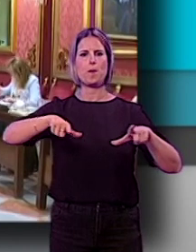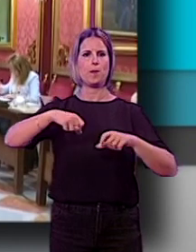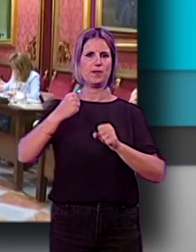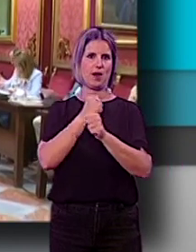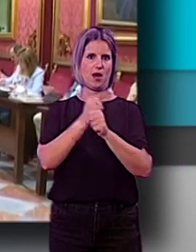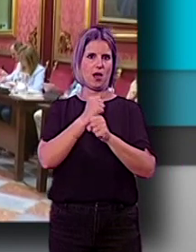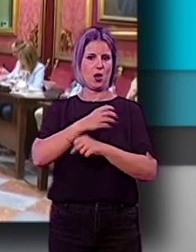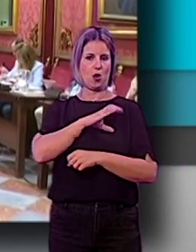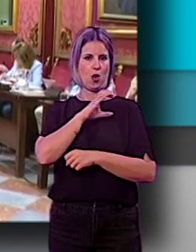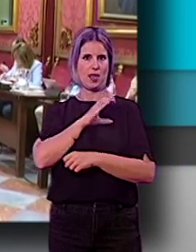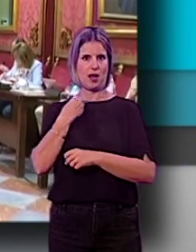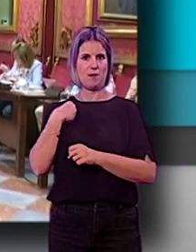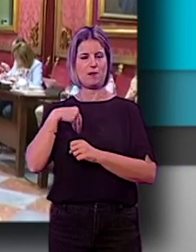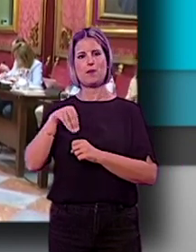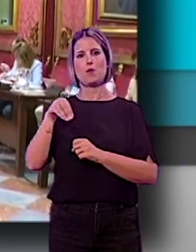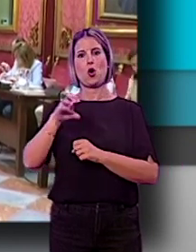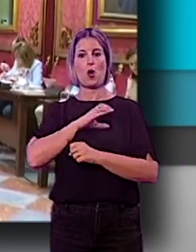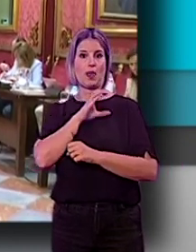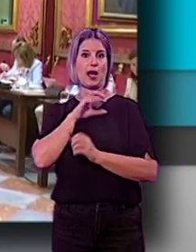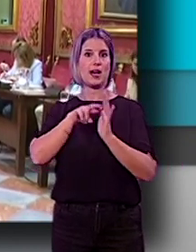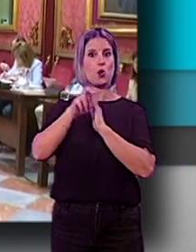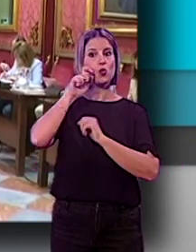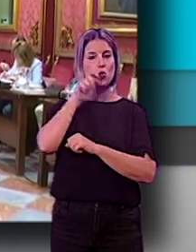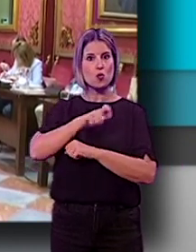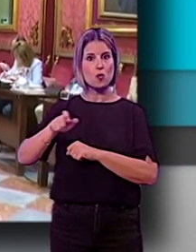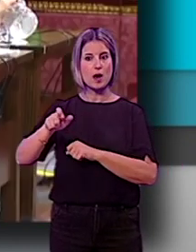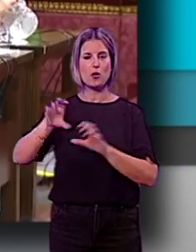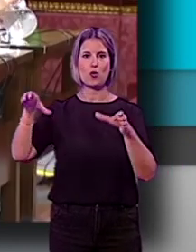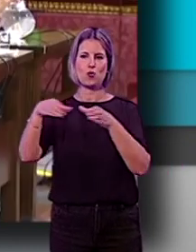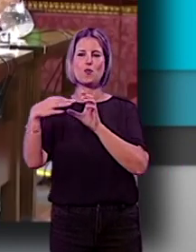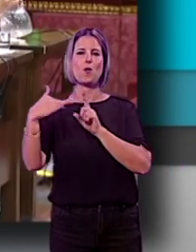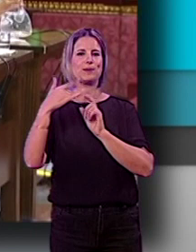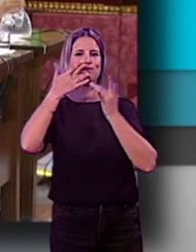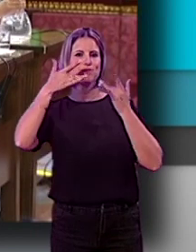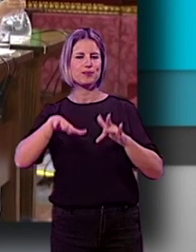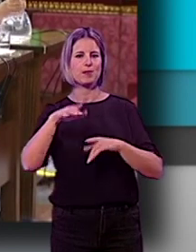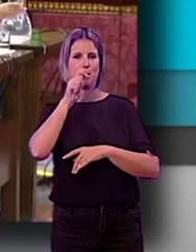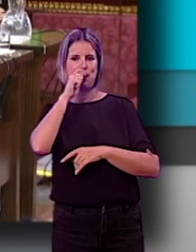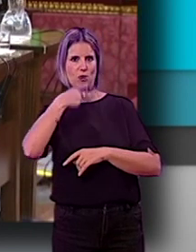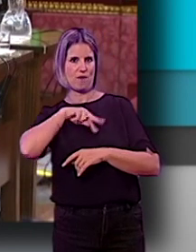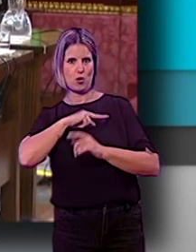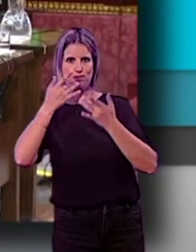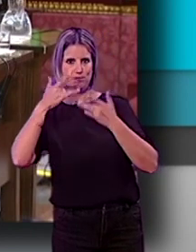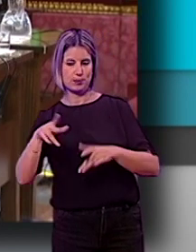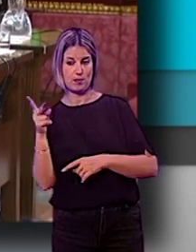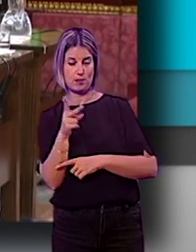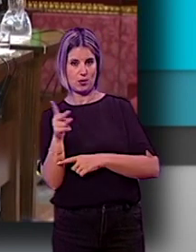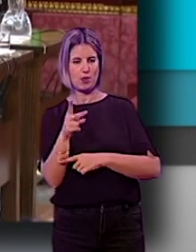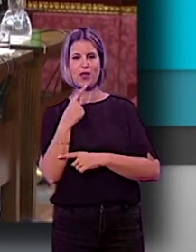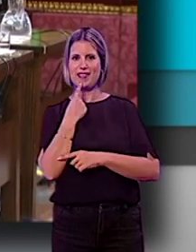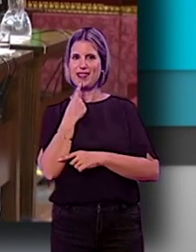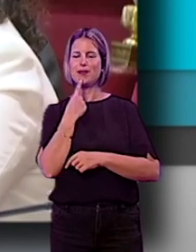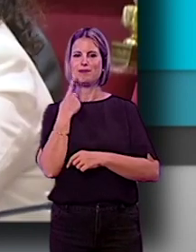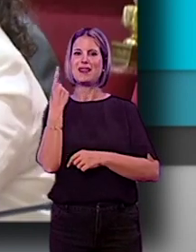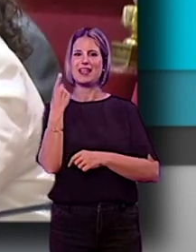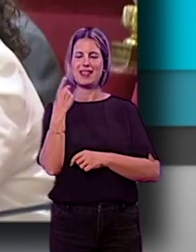concejal de Recursos Humanos, Vito Epíscopo, ha contado con la abstención de los grupos de la oposición PSOE y Vox. Ambos han coincidido en señalar